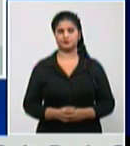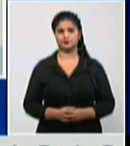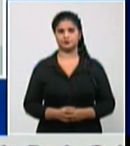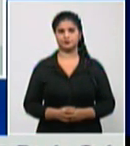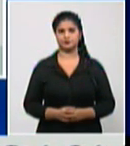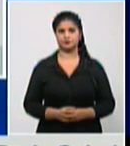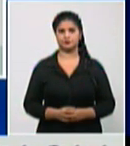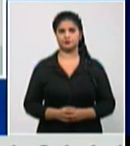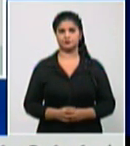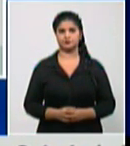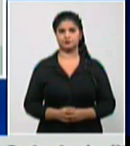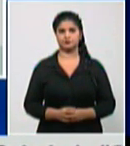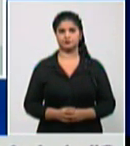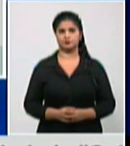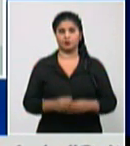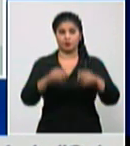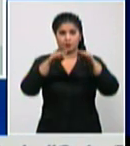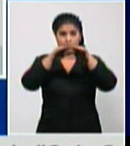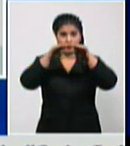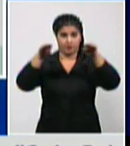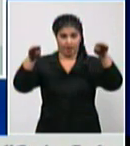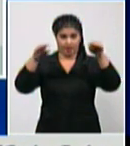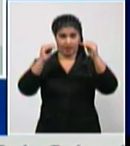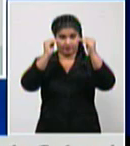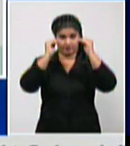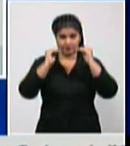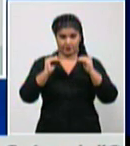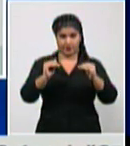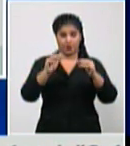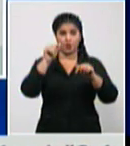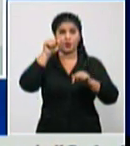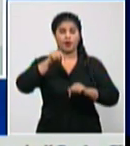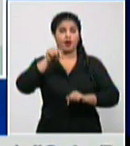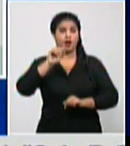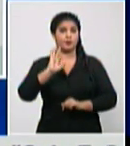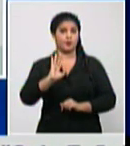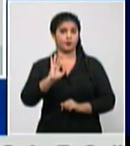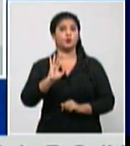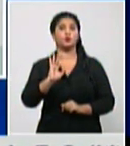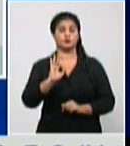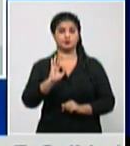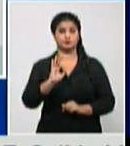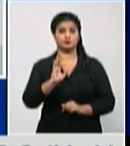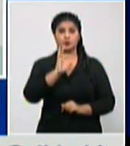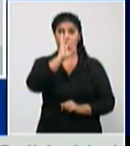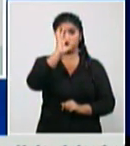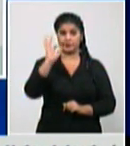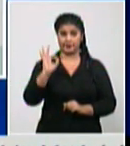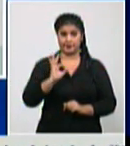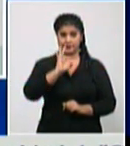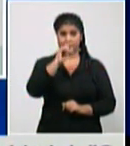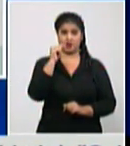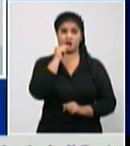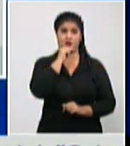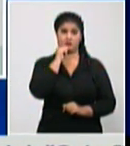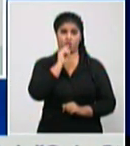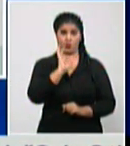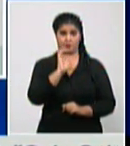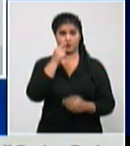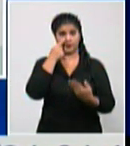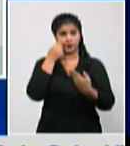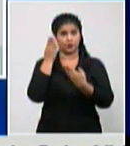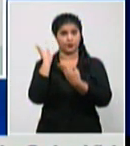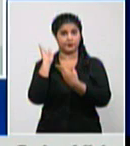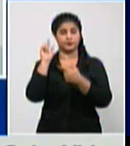parte de abajo la parte de la de las bolitas rojas que se ven ahí pues el reporte de los casos